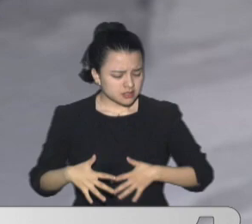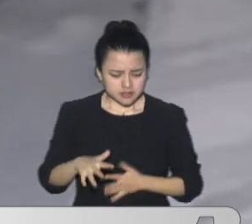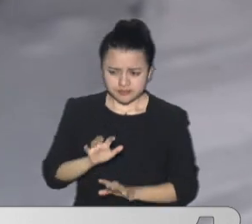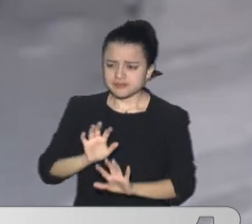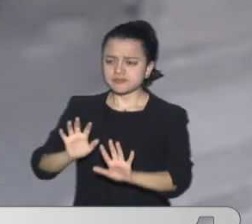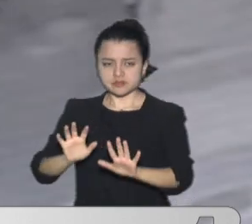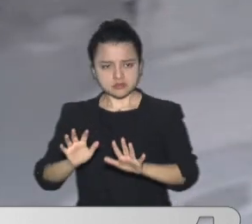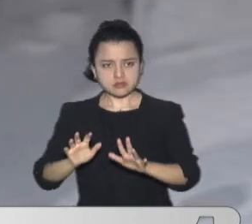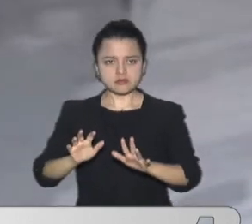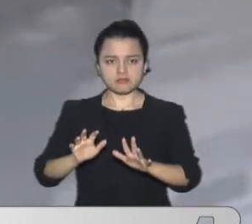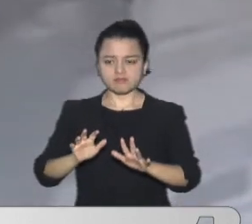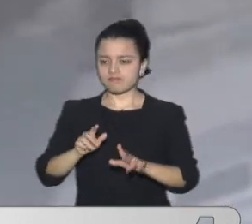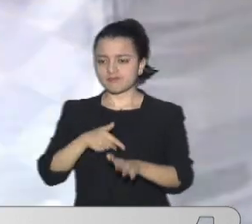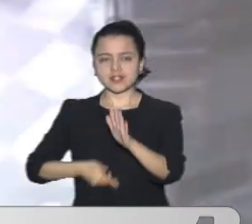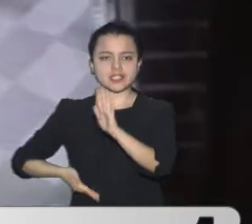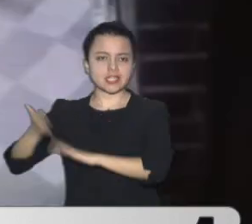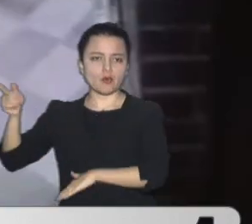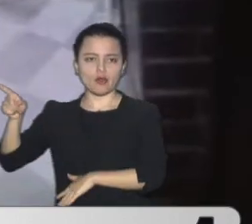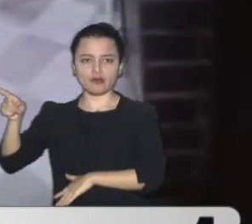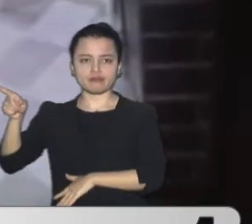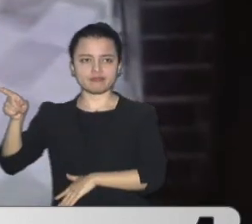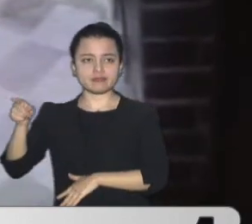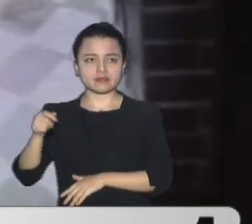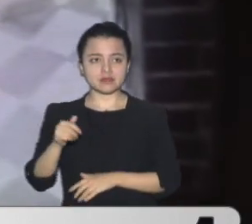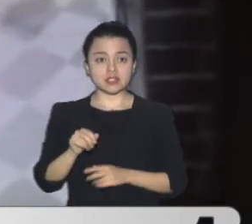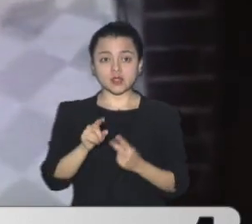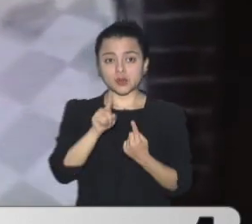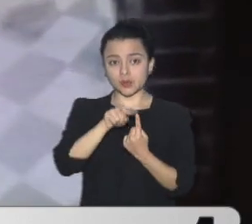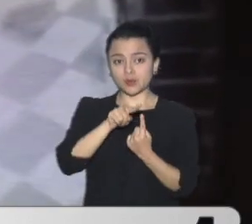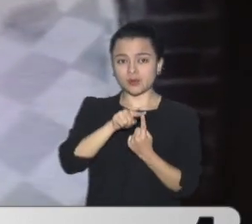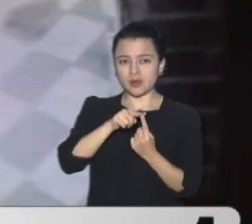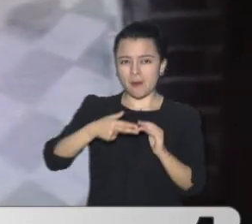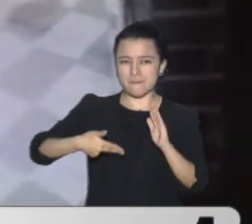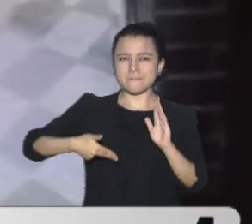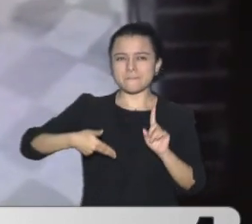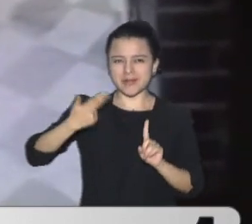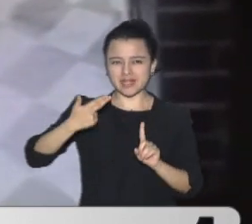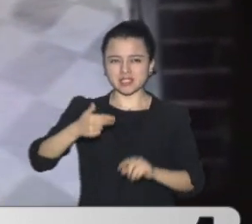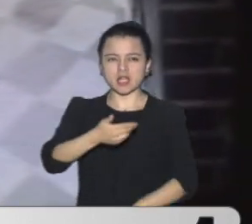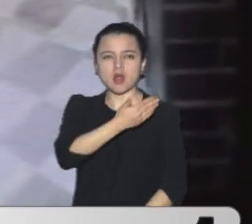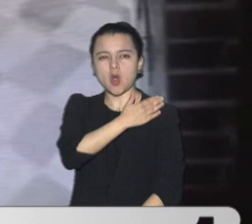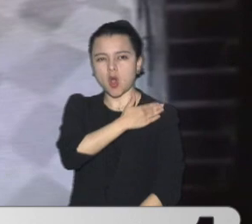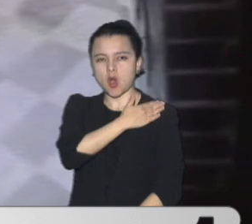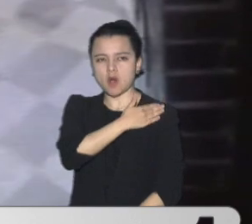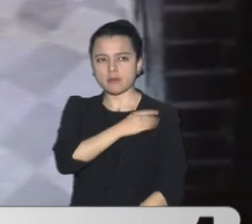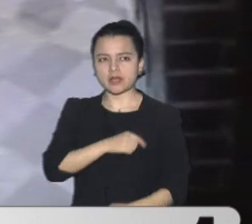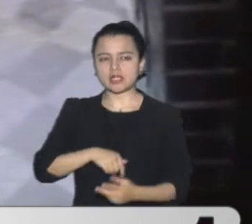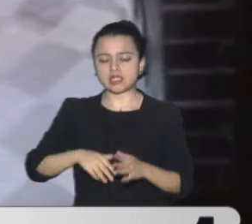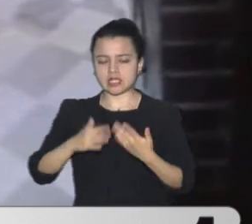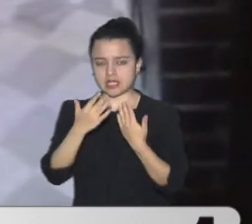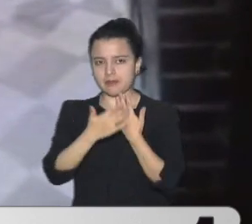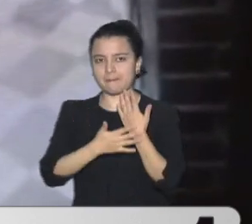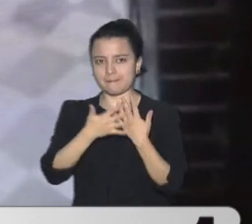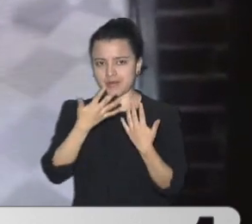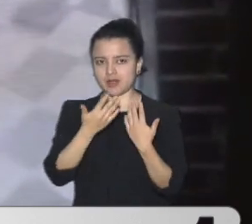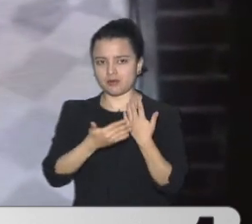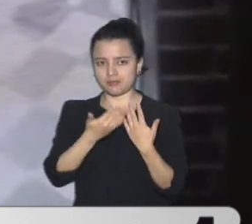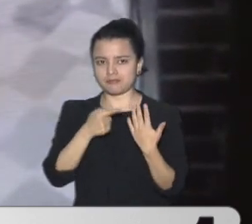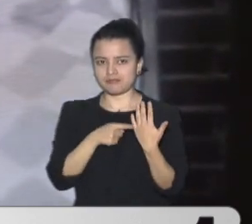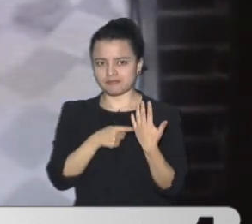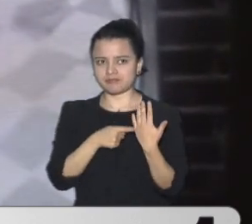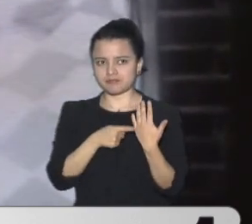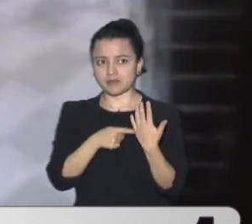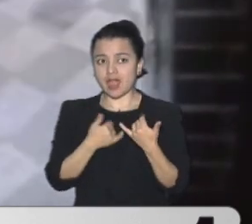disparos No lograron Seguirle su paso Uno de los dos Policías Recibió un disparo En uno de sus hombros Y otro disparo En la mano A esta hora Se